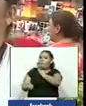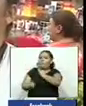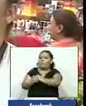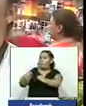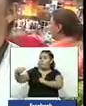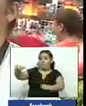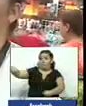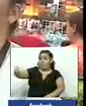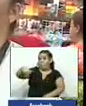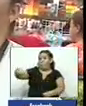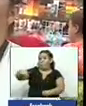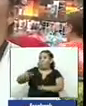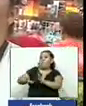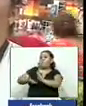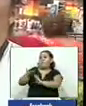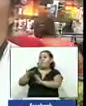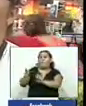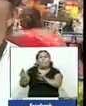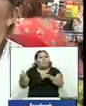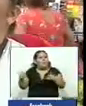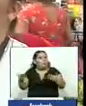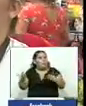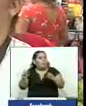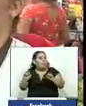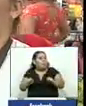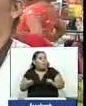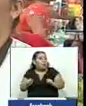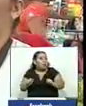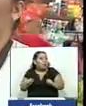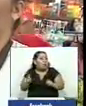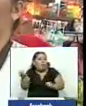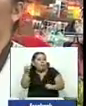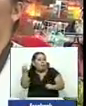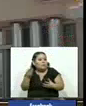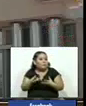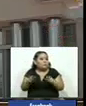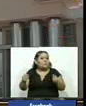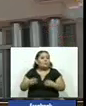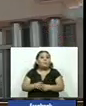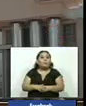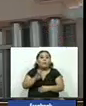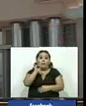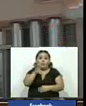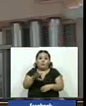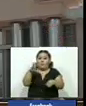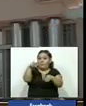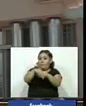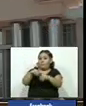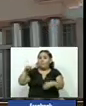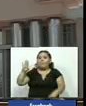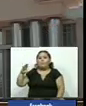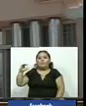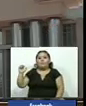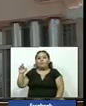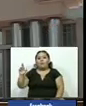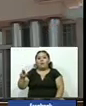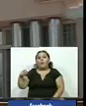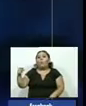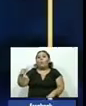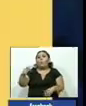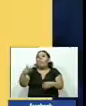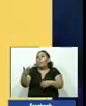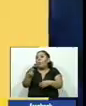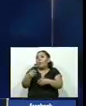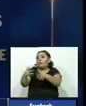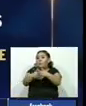es algo extra que le puede solventar alguna emergencia según el banco central de reserva el ingreso de